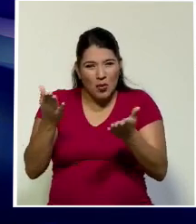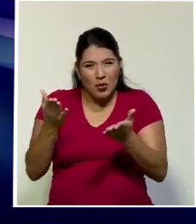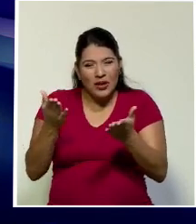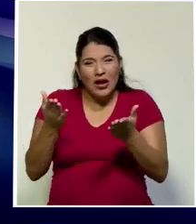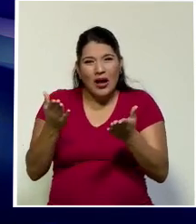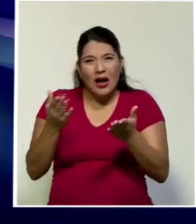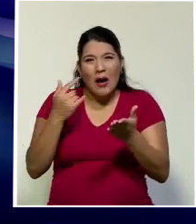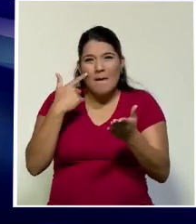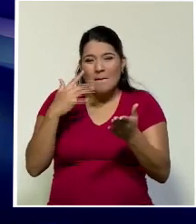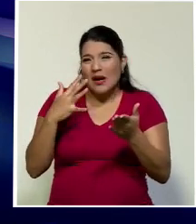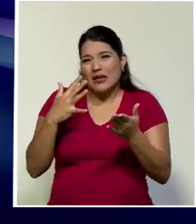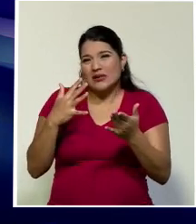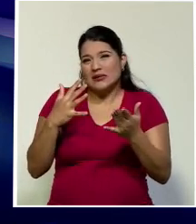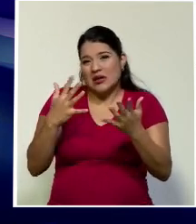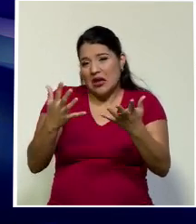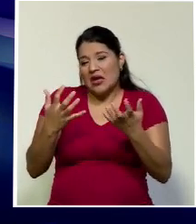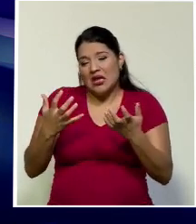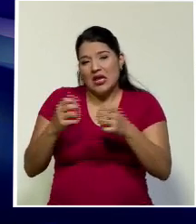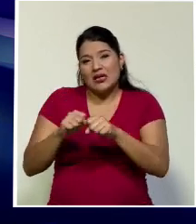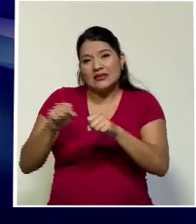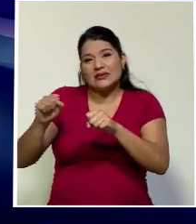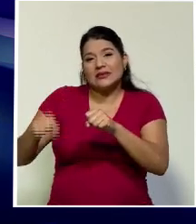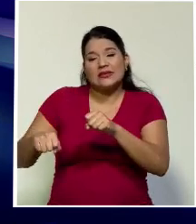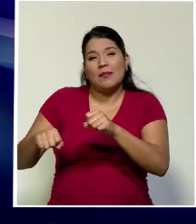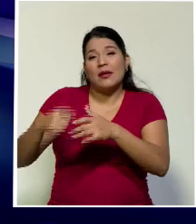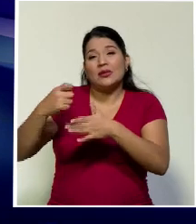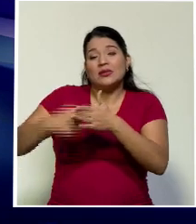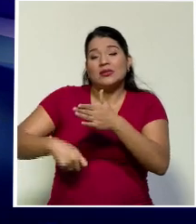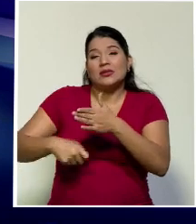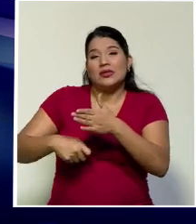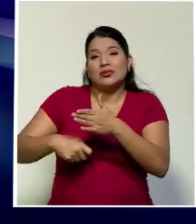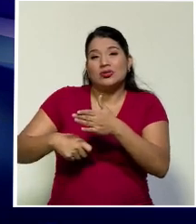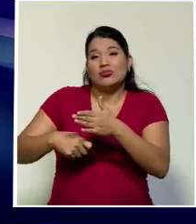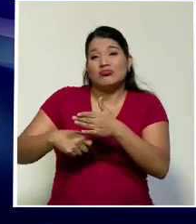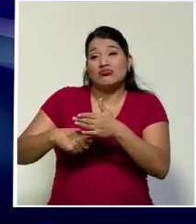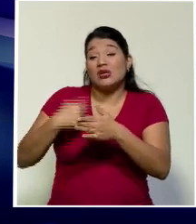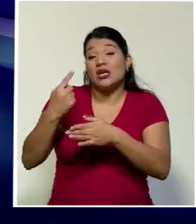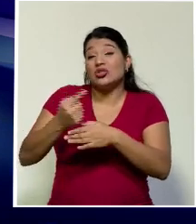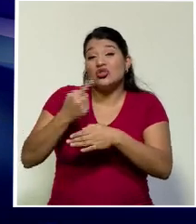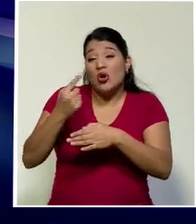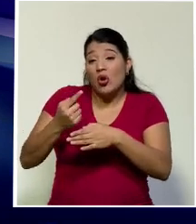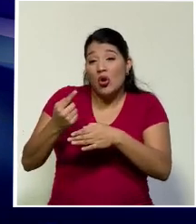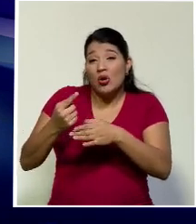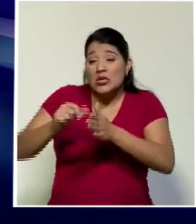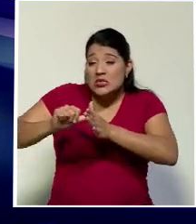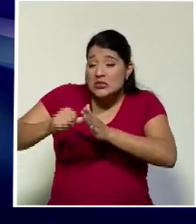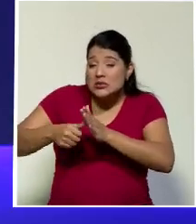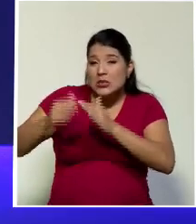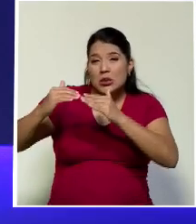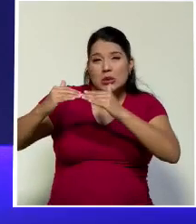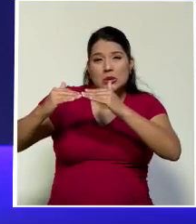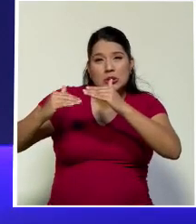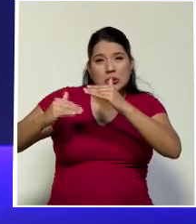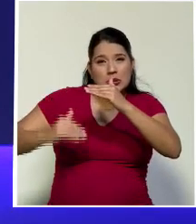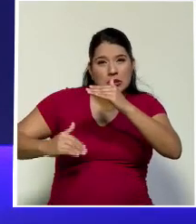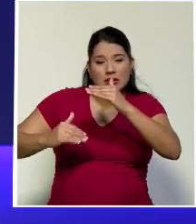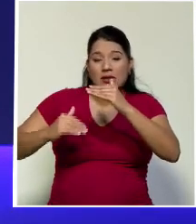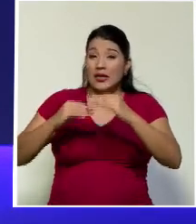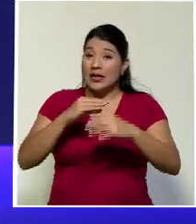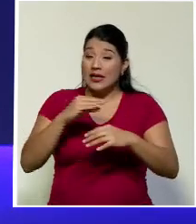hacia un sistema tributario que no genera más que inequidad y esa inequidad se ve reflejada